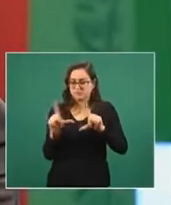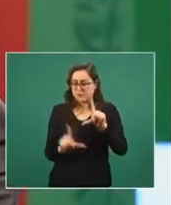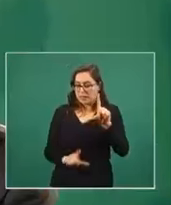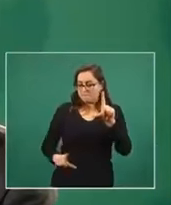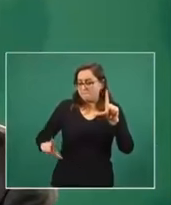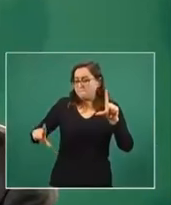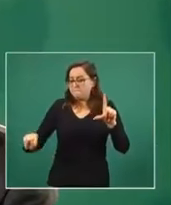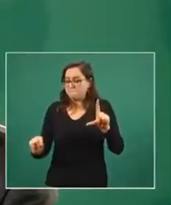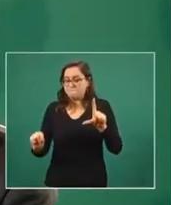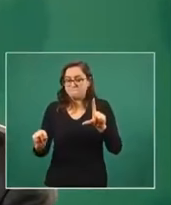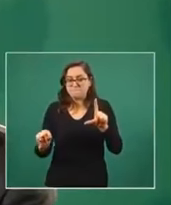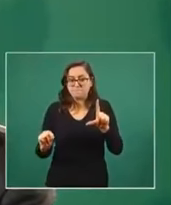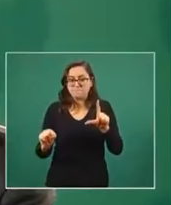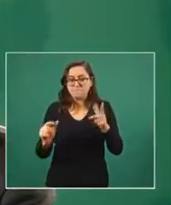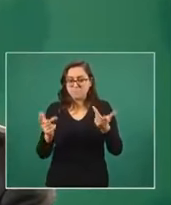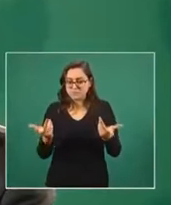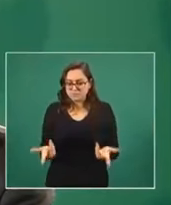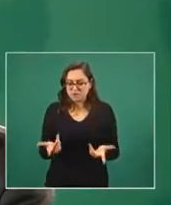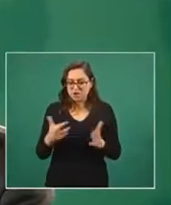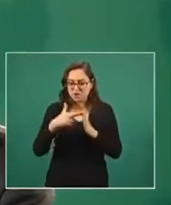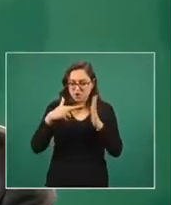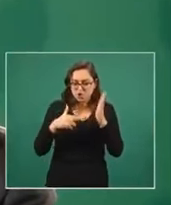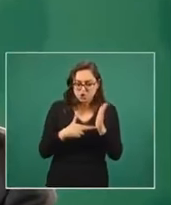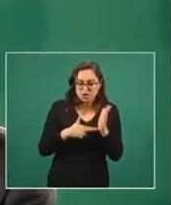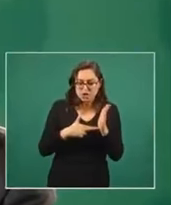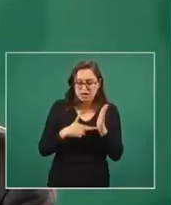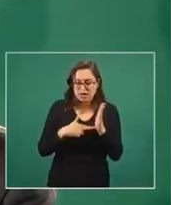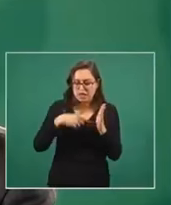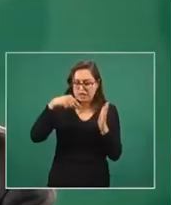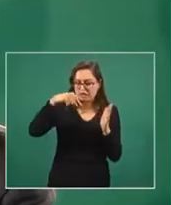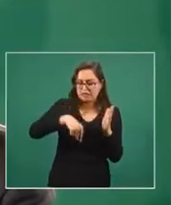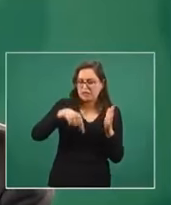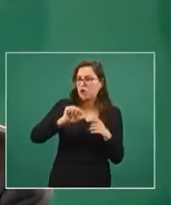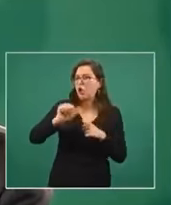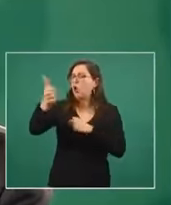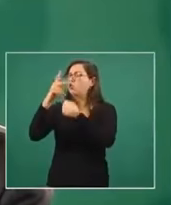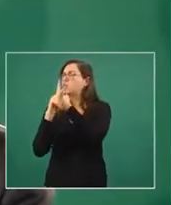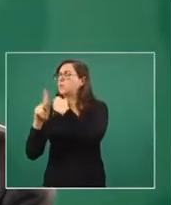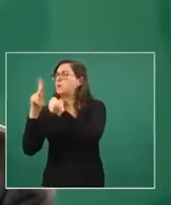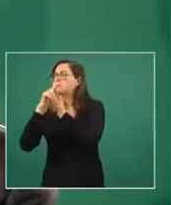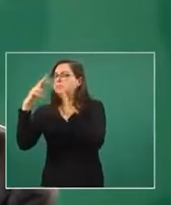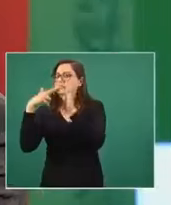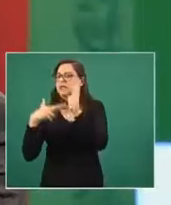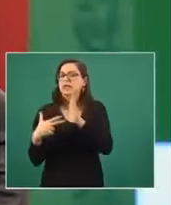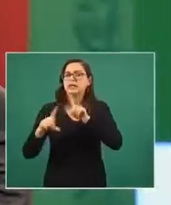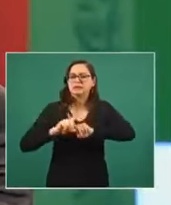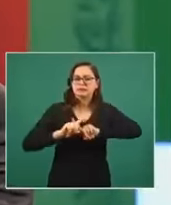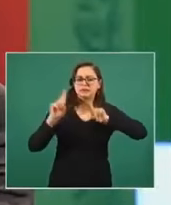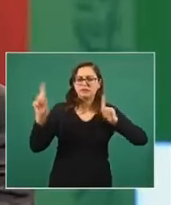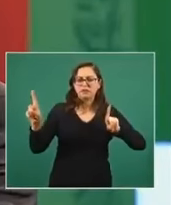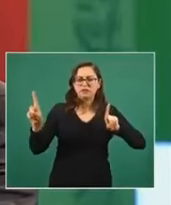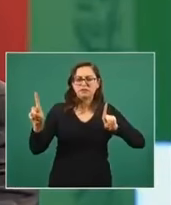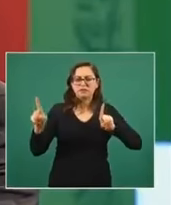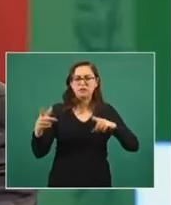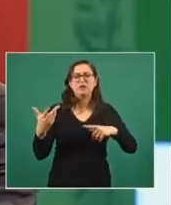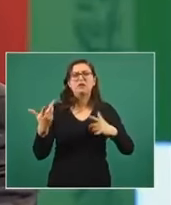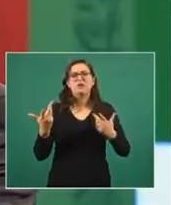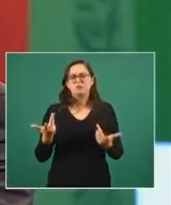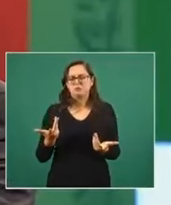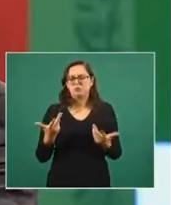es diferente a la que han usado otros países. Algunos países han optado por disposiciones